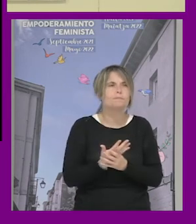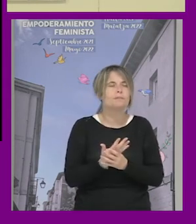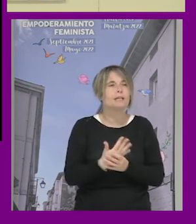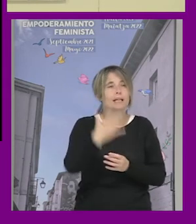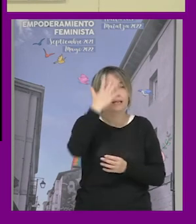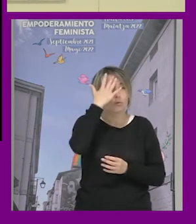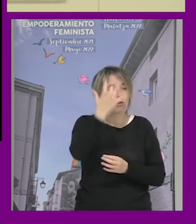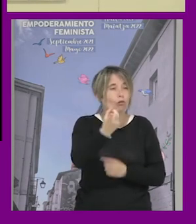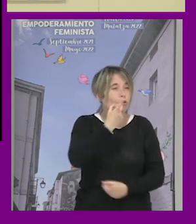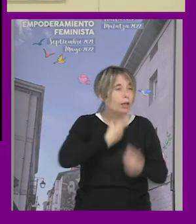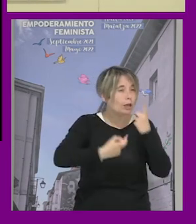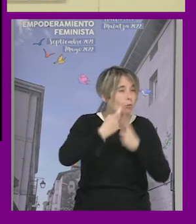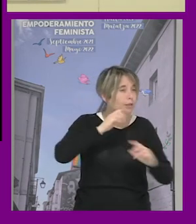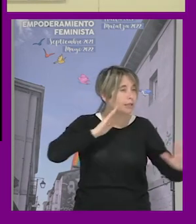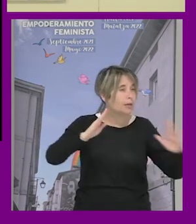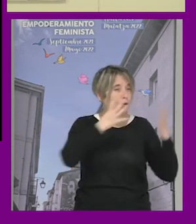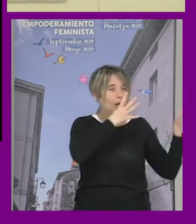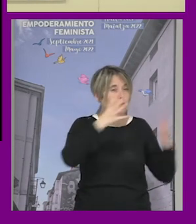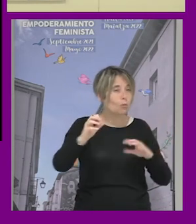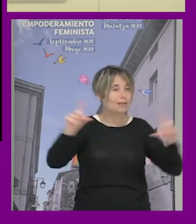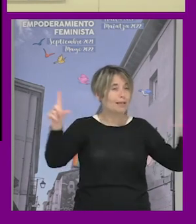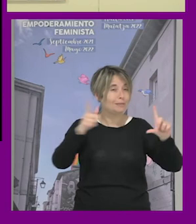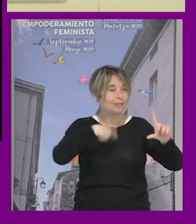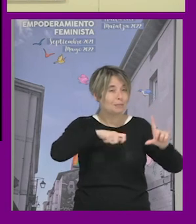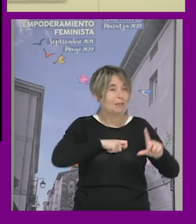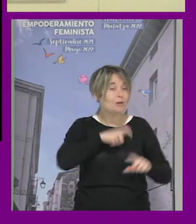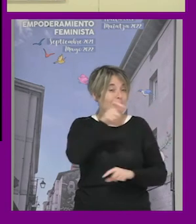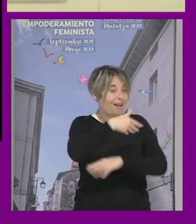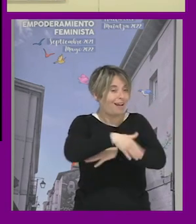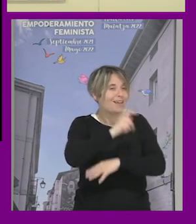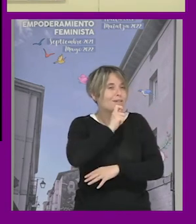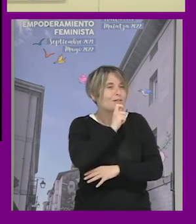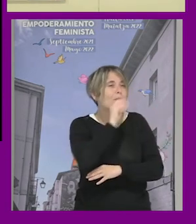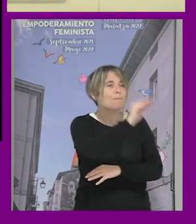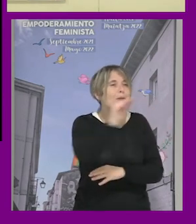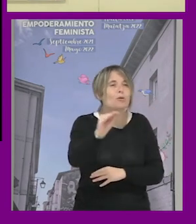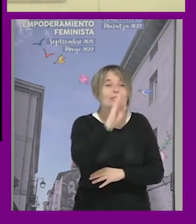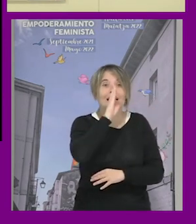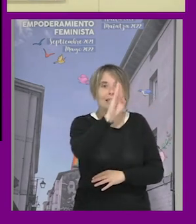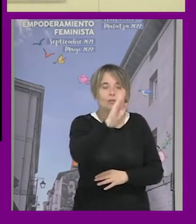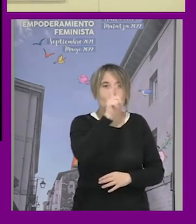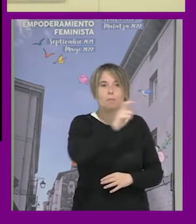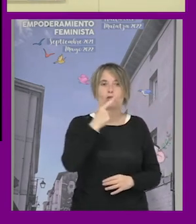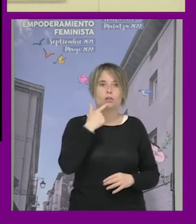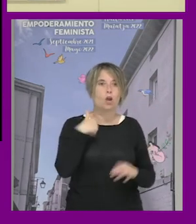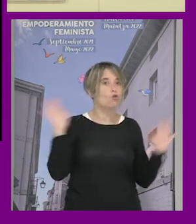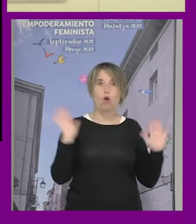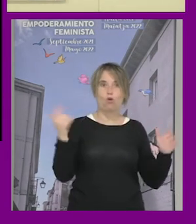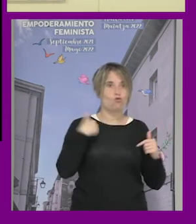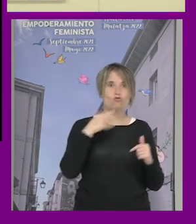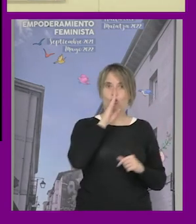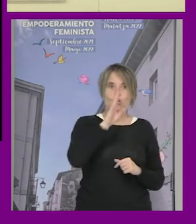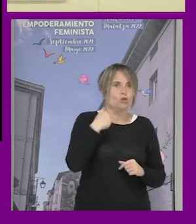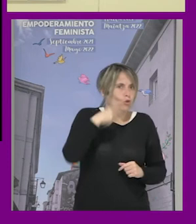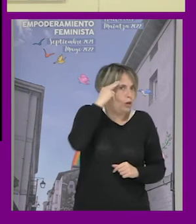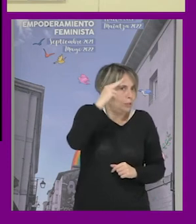una encuesta que se hizo en los años 90 en televisión española a pie de calle y preguntaban a la gente si era heterosexual y la gente toda vez decía que no no no no no yo